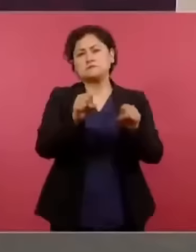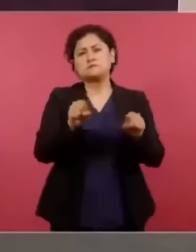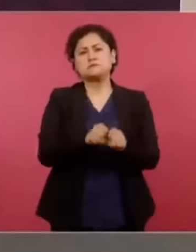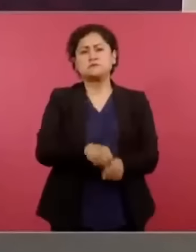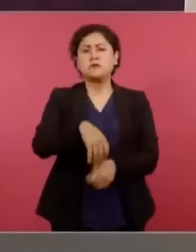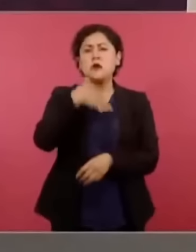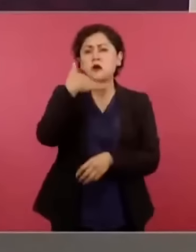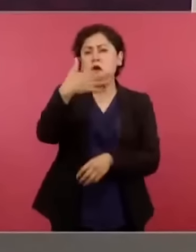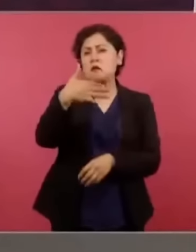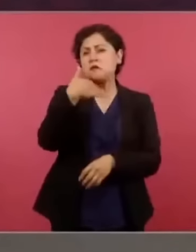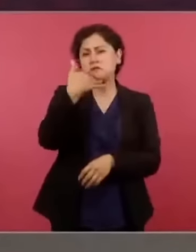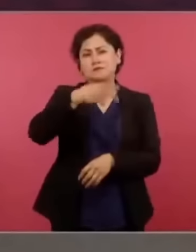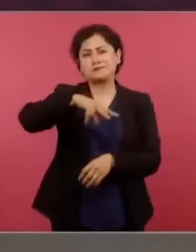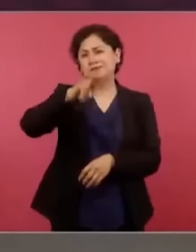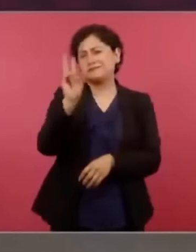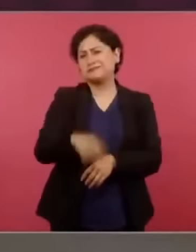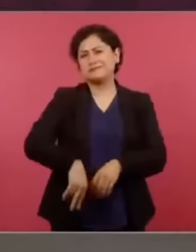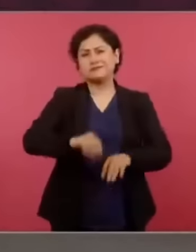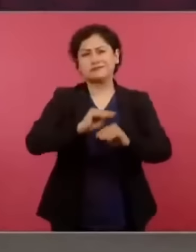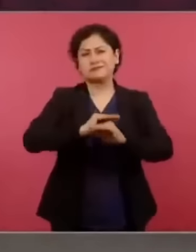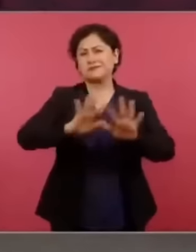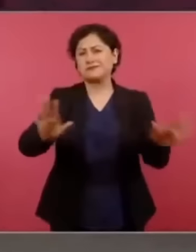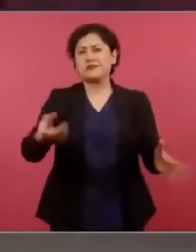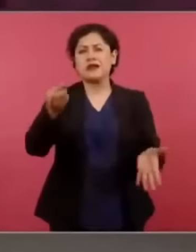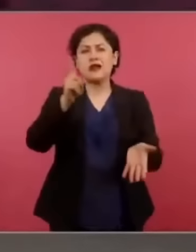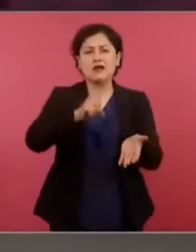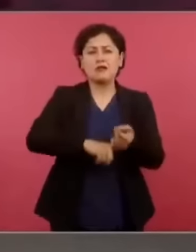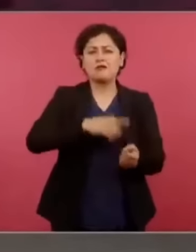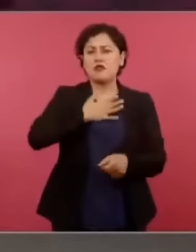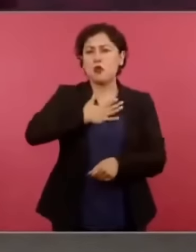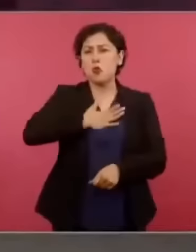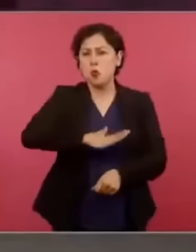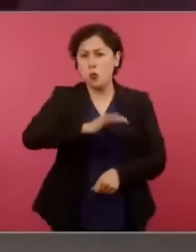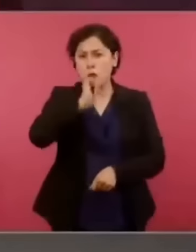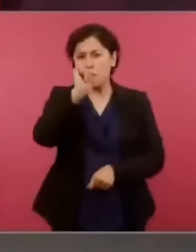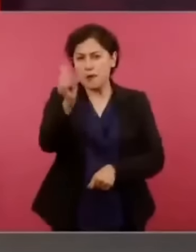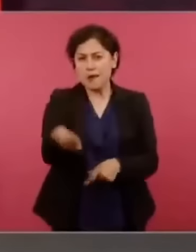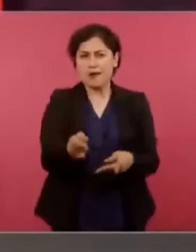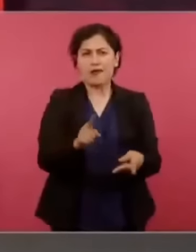de injusticias, de privilegios.